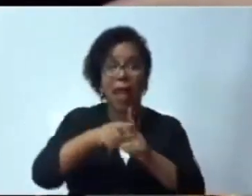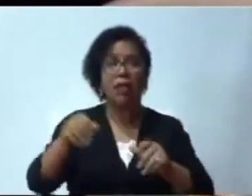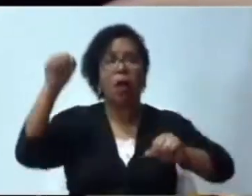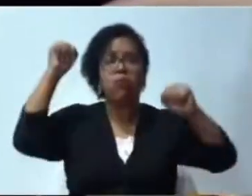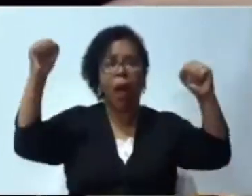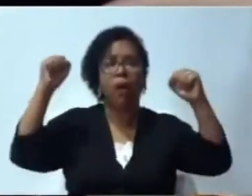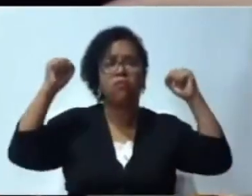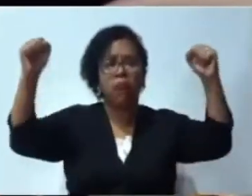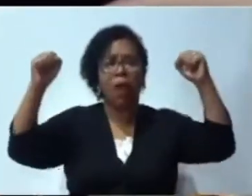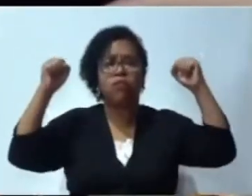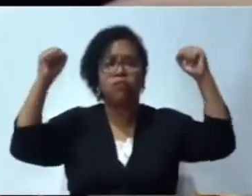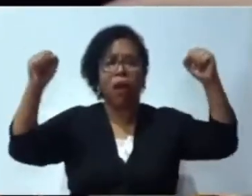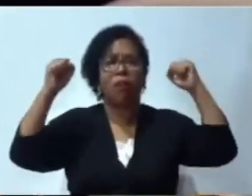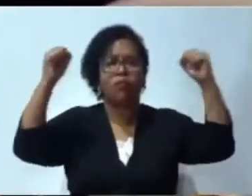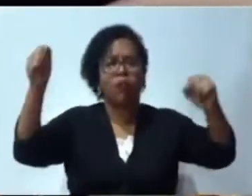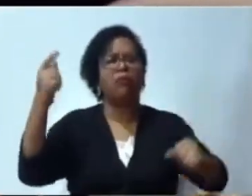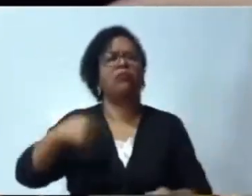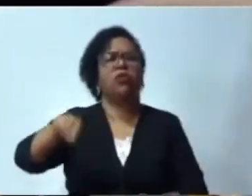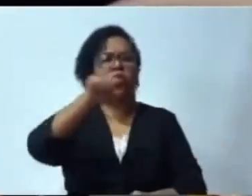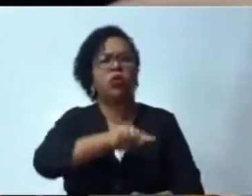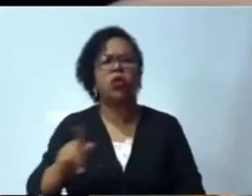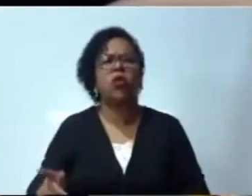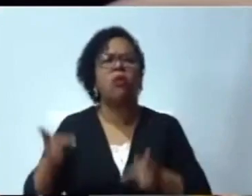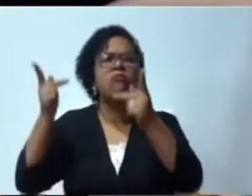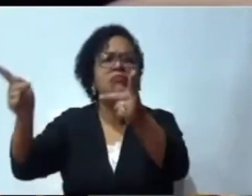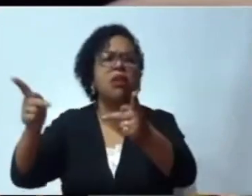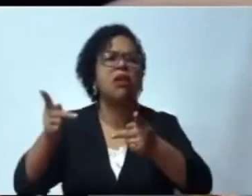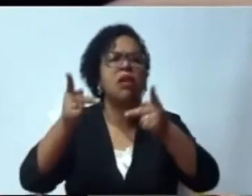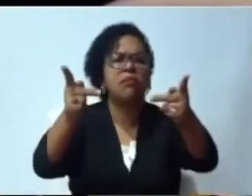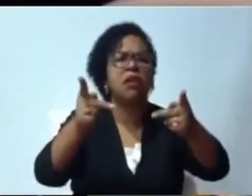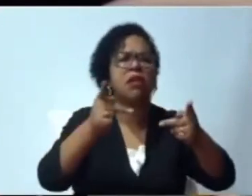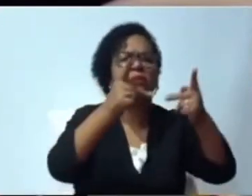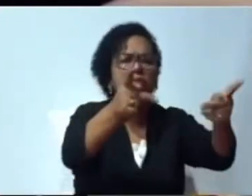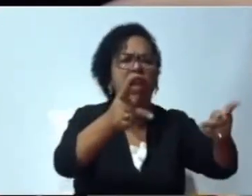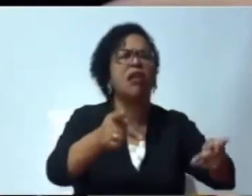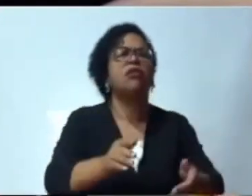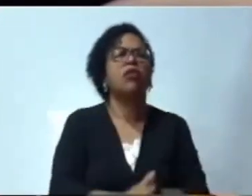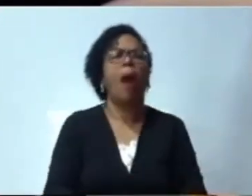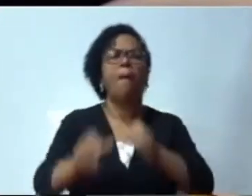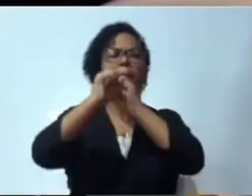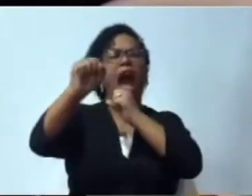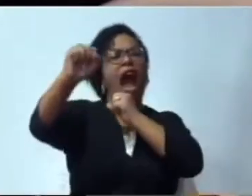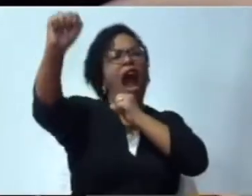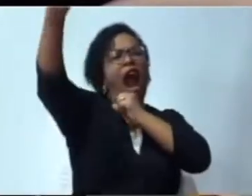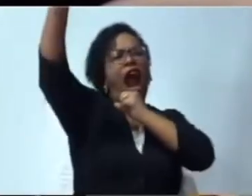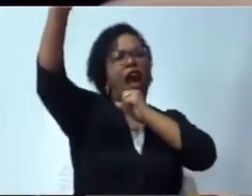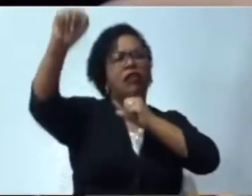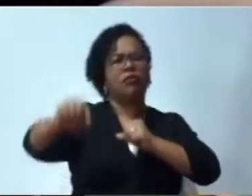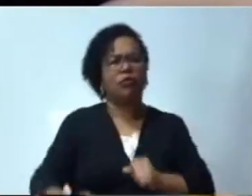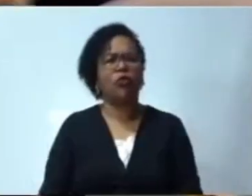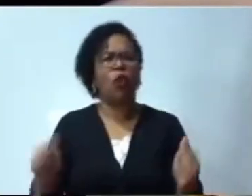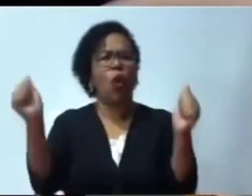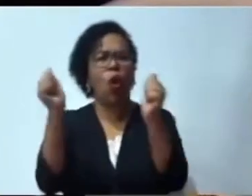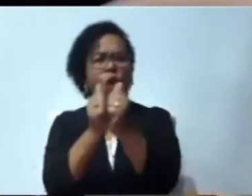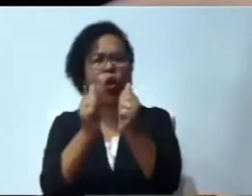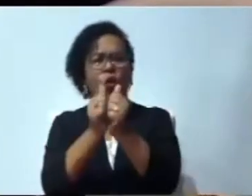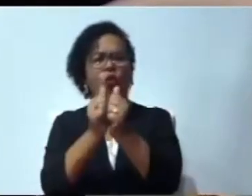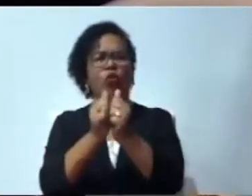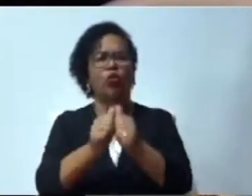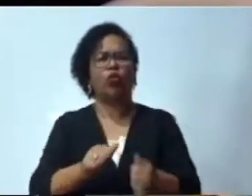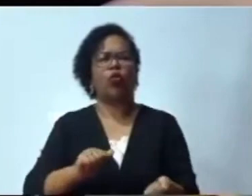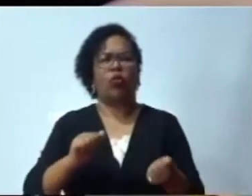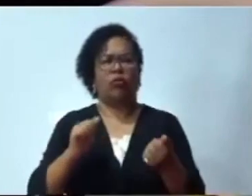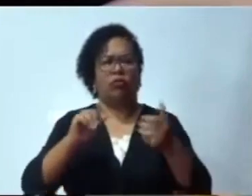y en las lomas, en los barrios y en los ensanches, sonando la trompeta con el pueblo, con aquella canción que dice